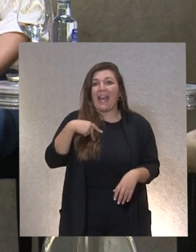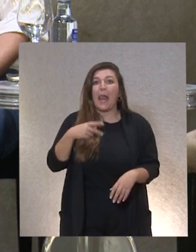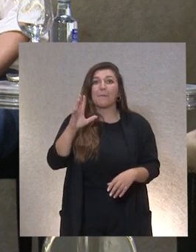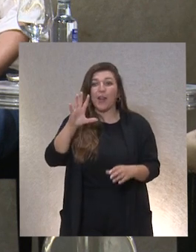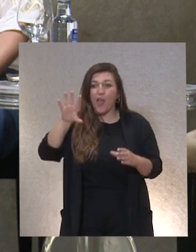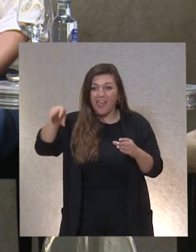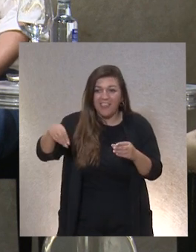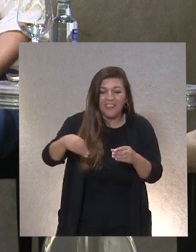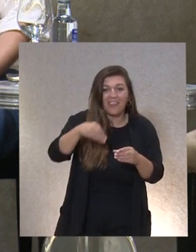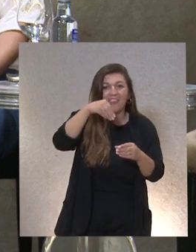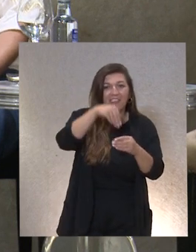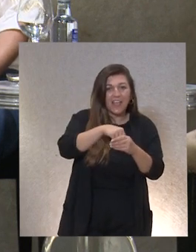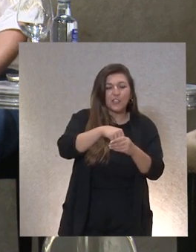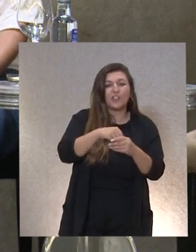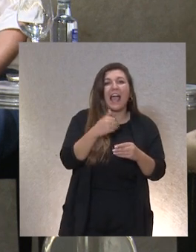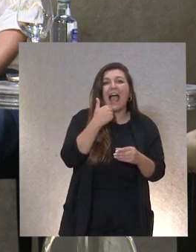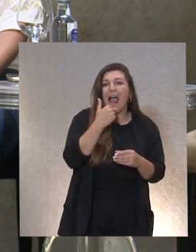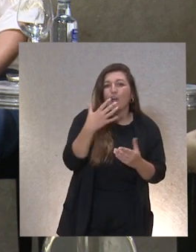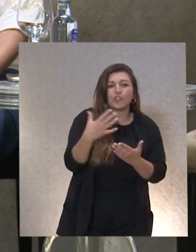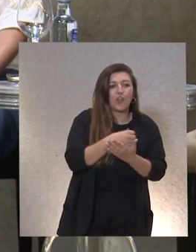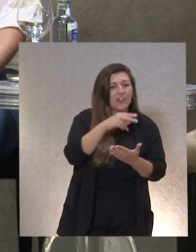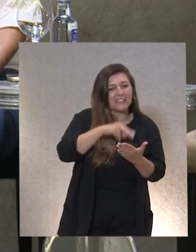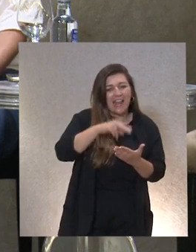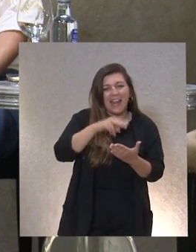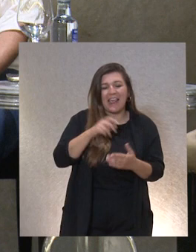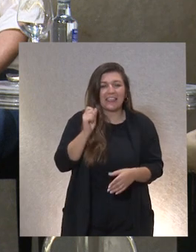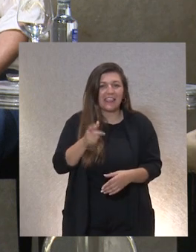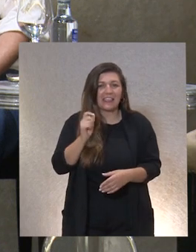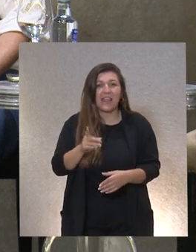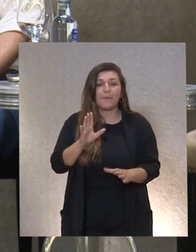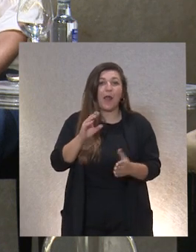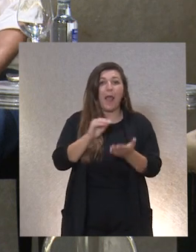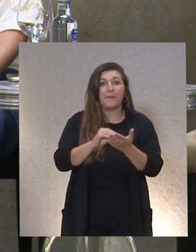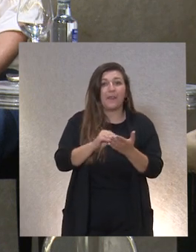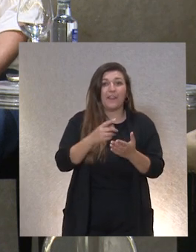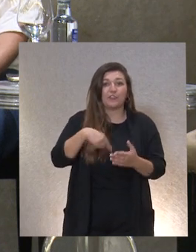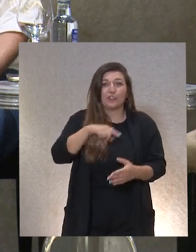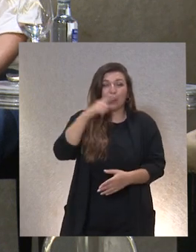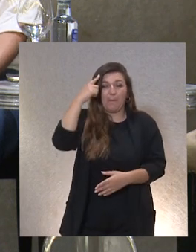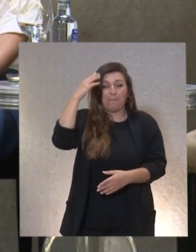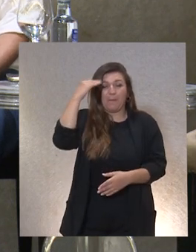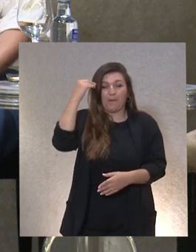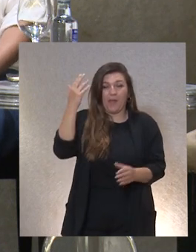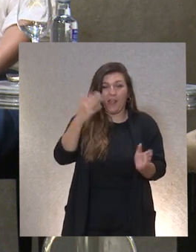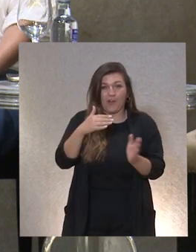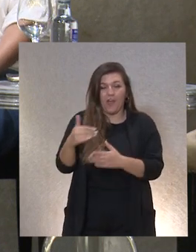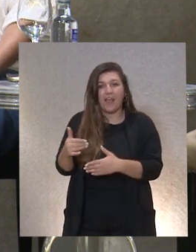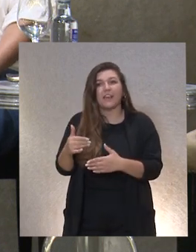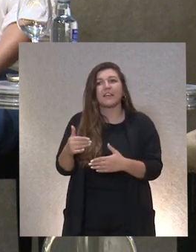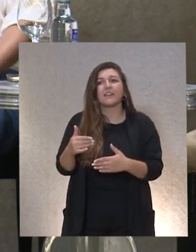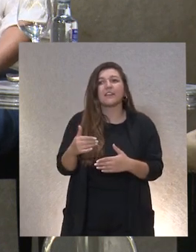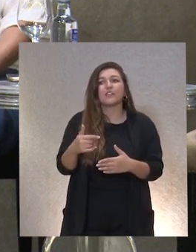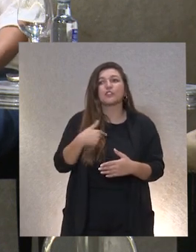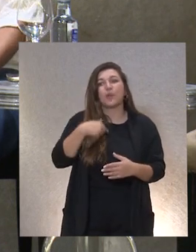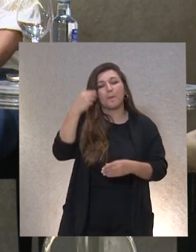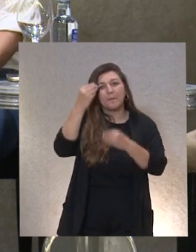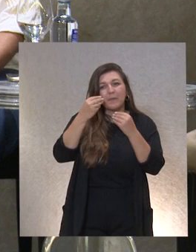concreto en algo que todos leemos muy a menudo aunque muchos como yo no se lo sepan de memoria lo tengo que volver a leer entonces creo